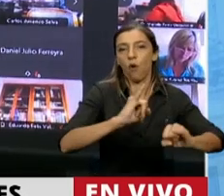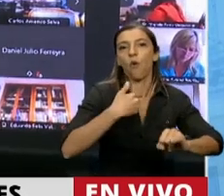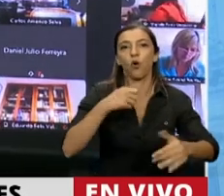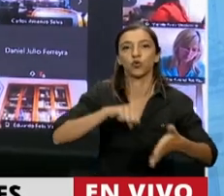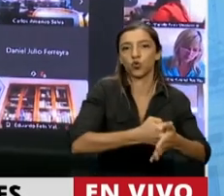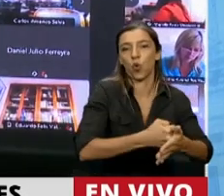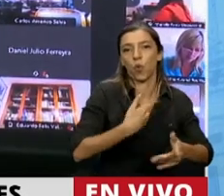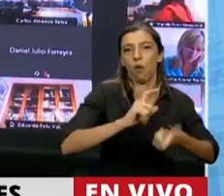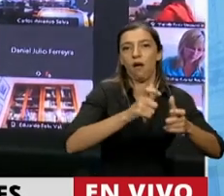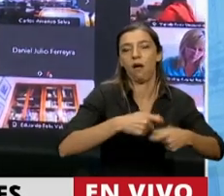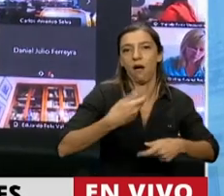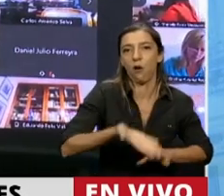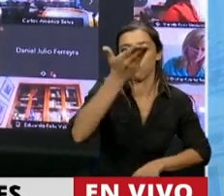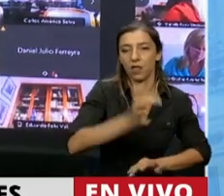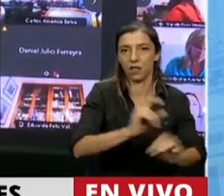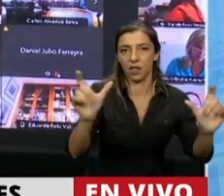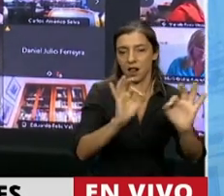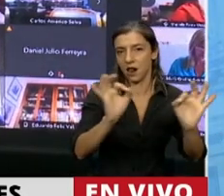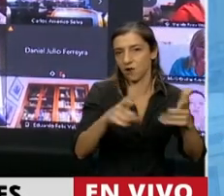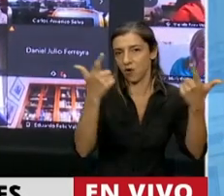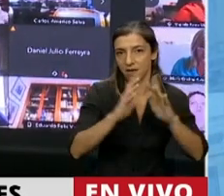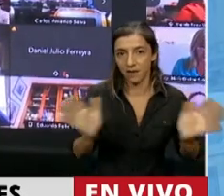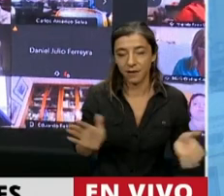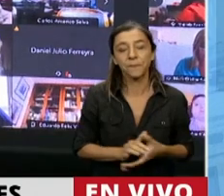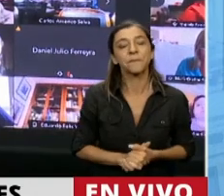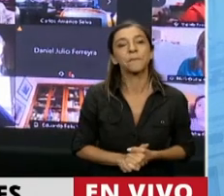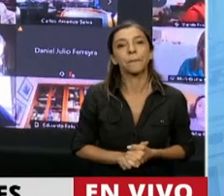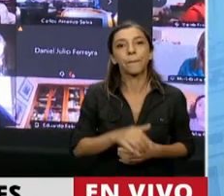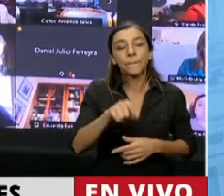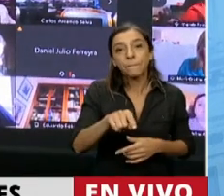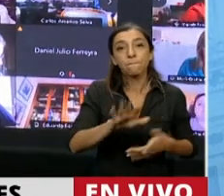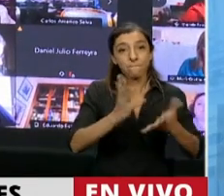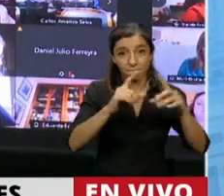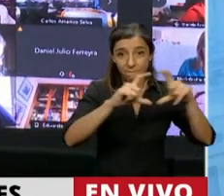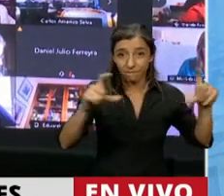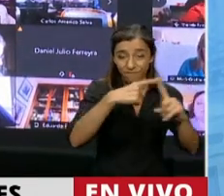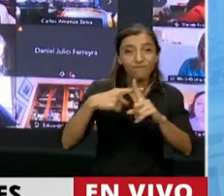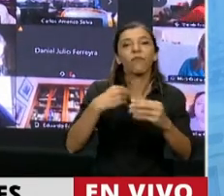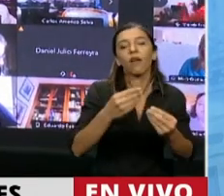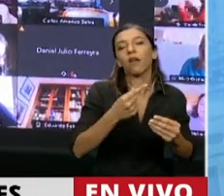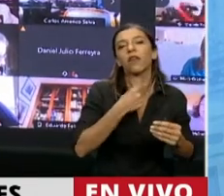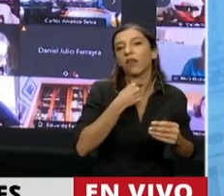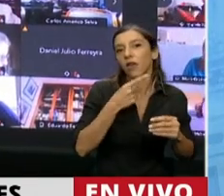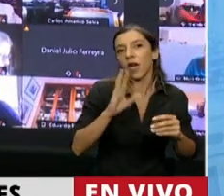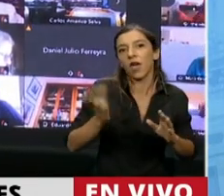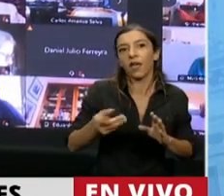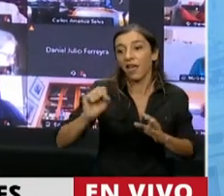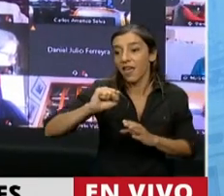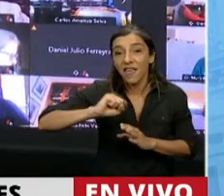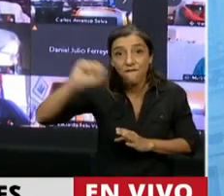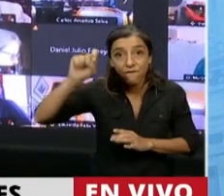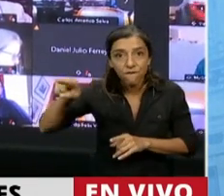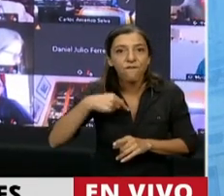ser una fórmula que quiere desenganchar de la inflación el aumento jubilatorio con